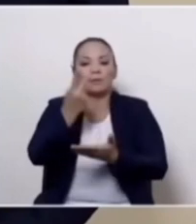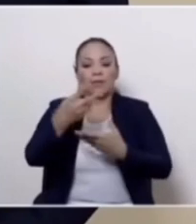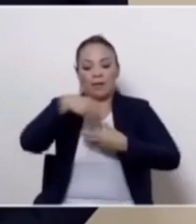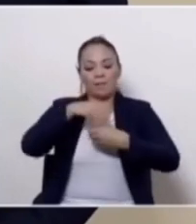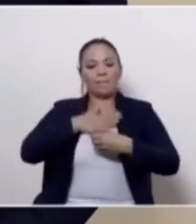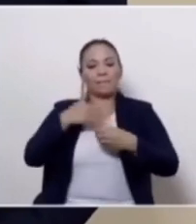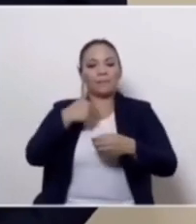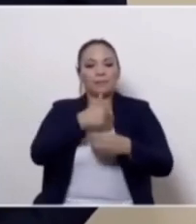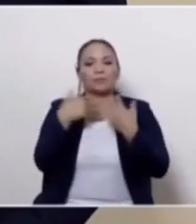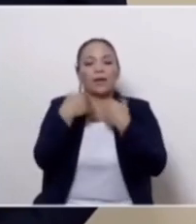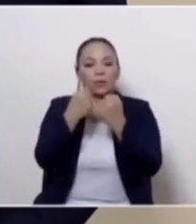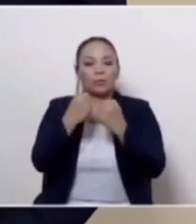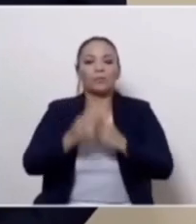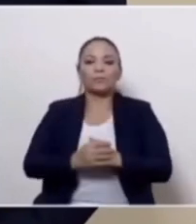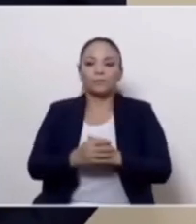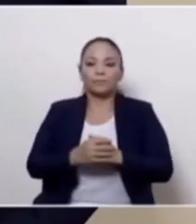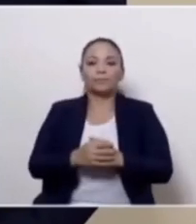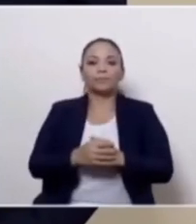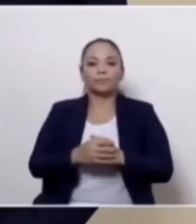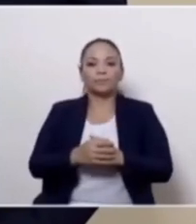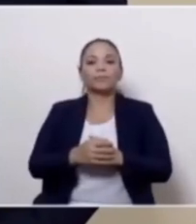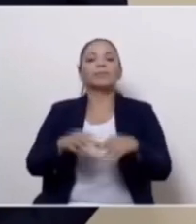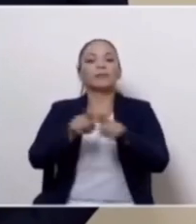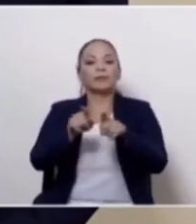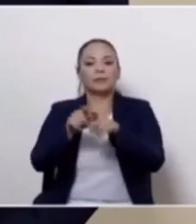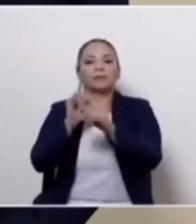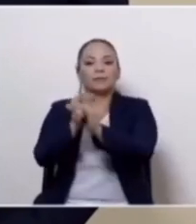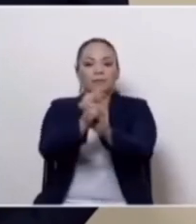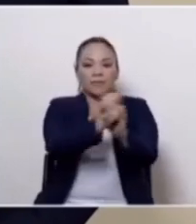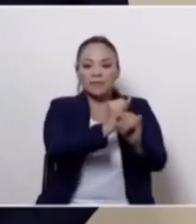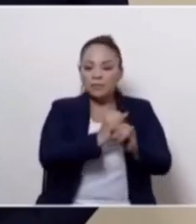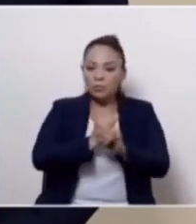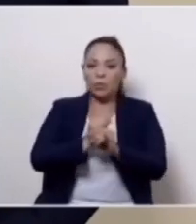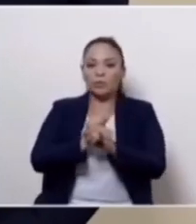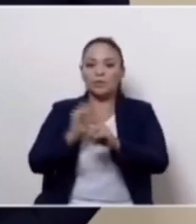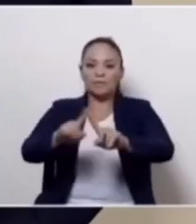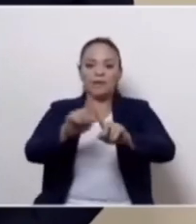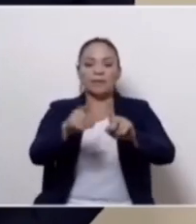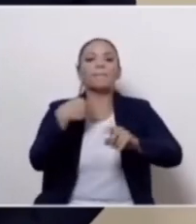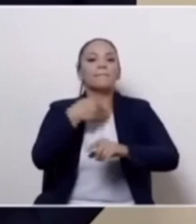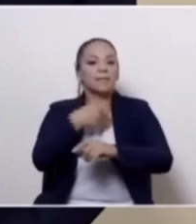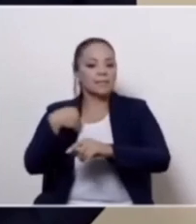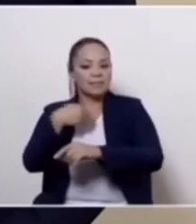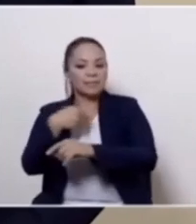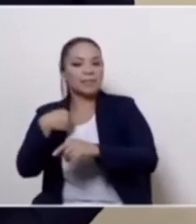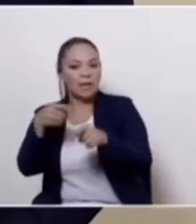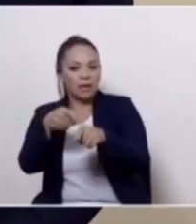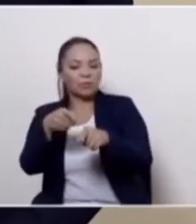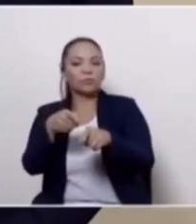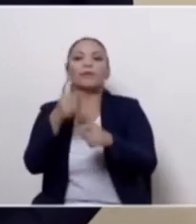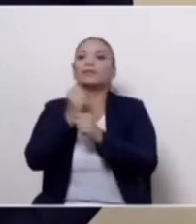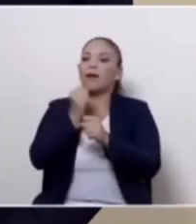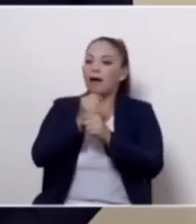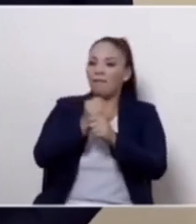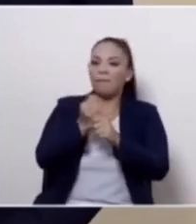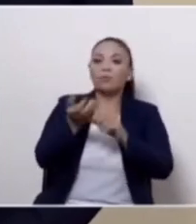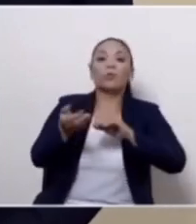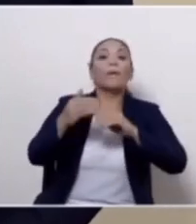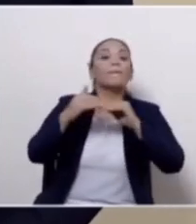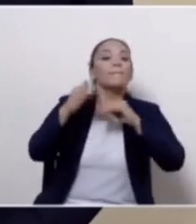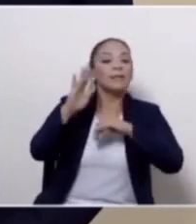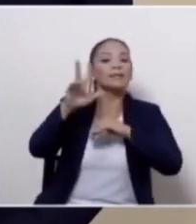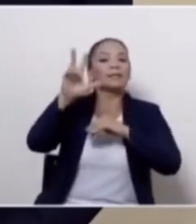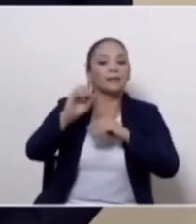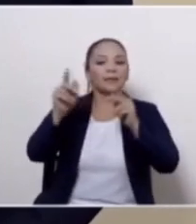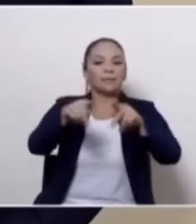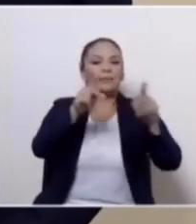Ministerio de Salud e interinstitucional con varios ministerios donde trabajamos más de 30 personas